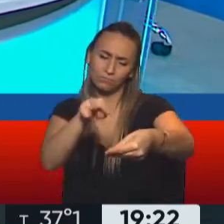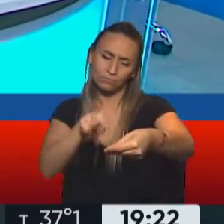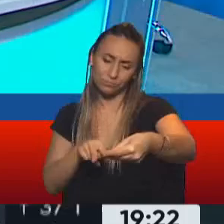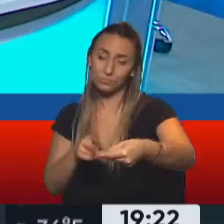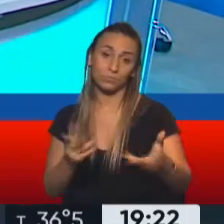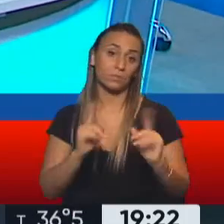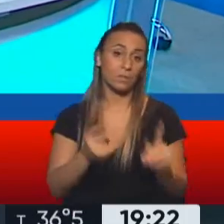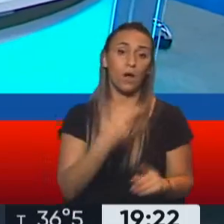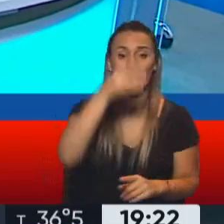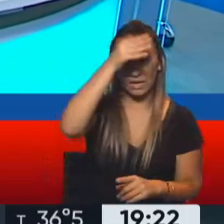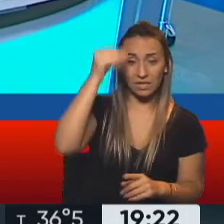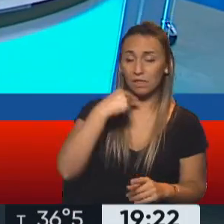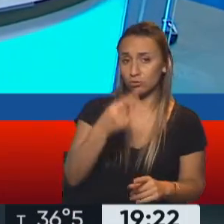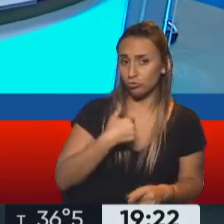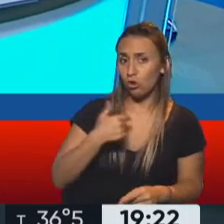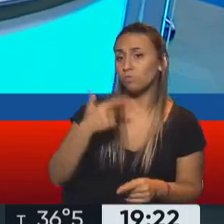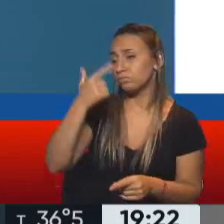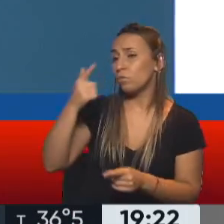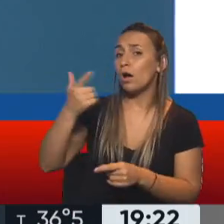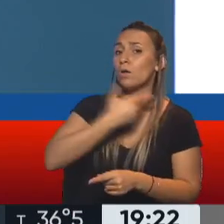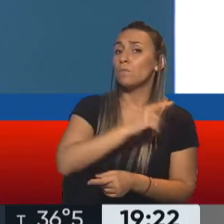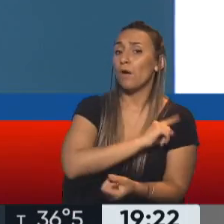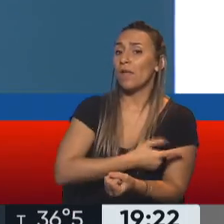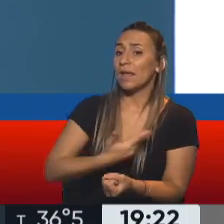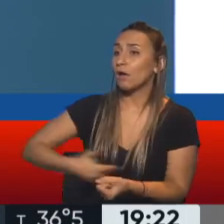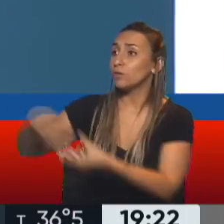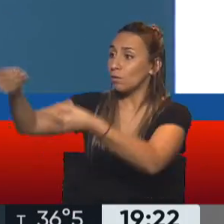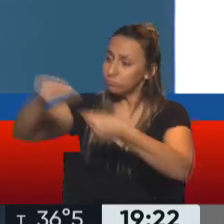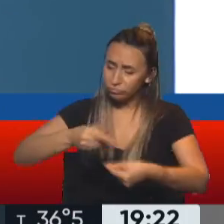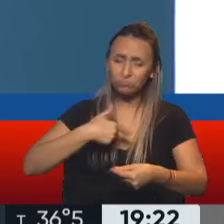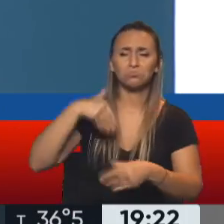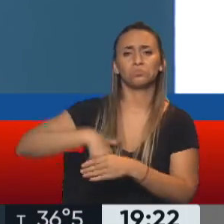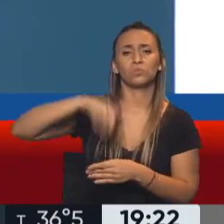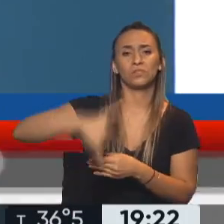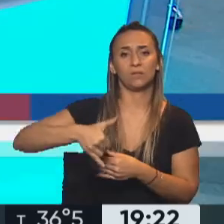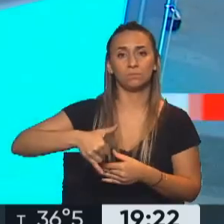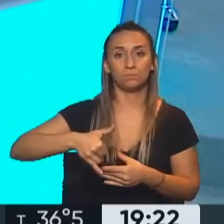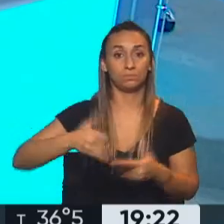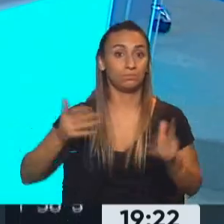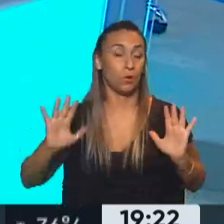negociación del gobierno, yo voy a votar lo que el Ejecutivo mande. Atención en el bloque oficialista en los dos lados del Congreso. Gracias, Nicolás.